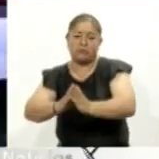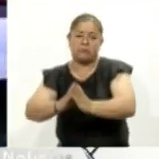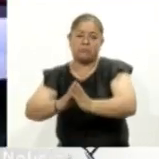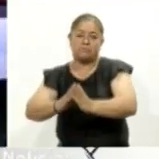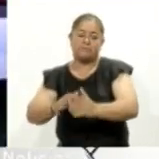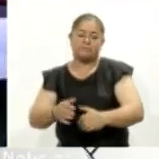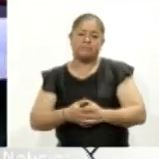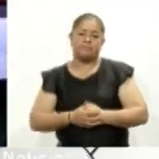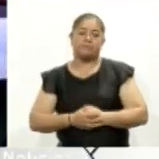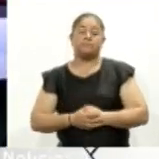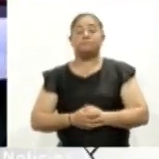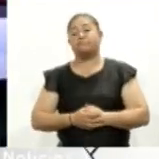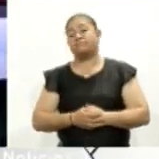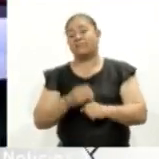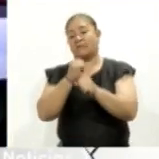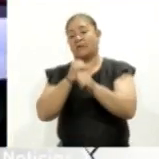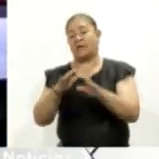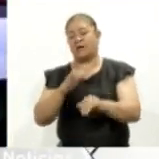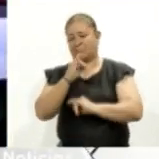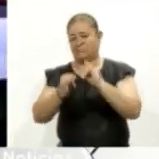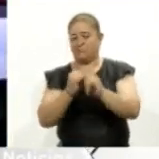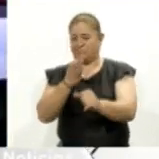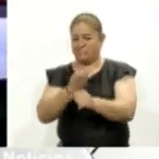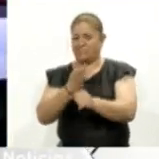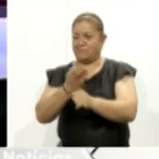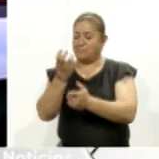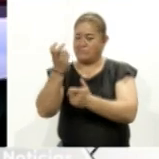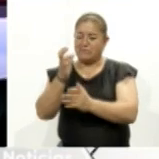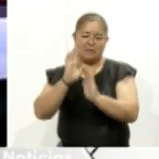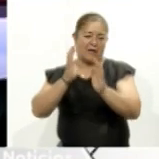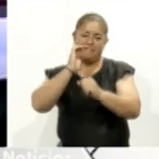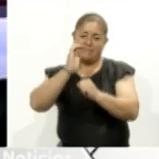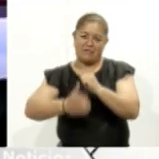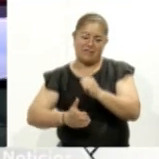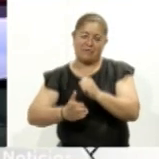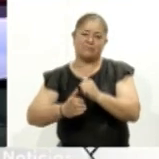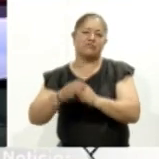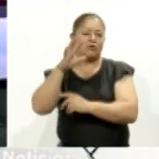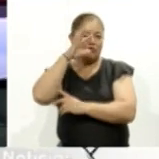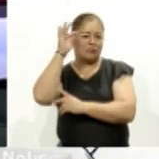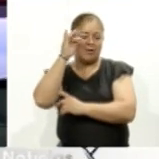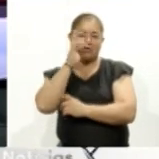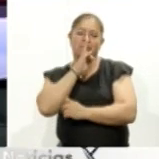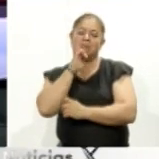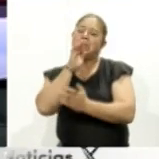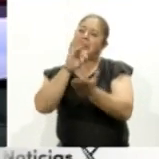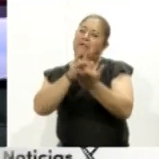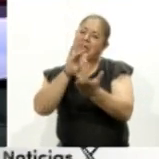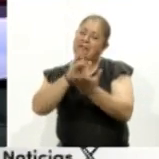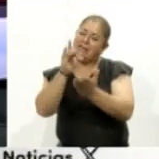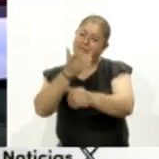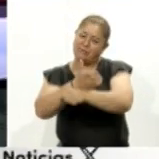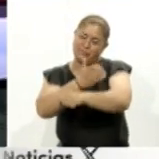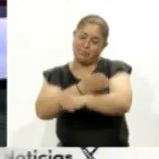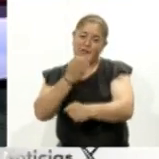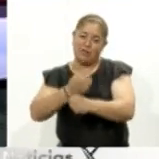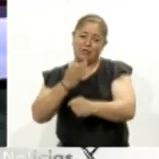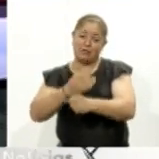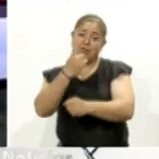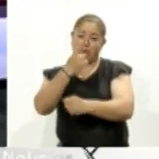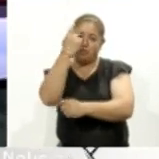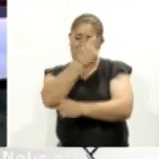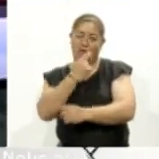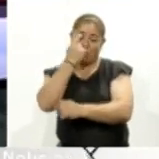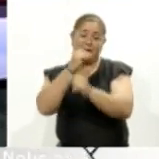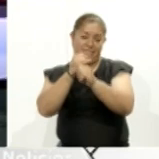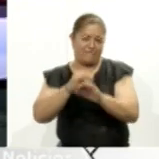con la información internacional finalizamos el día de hoy Coracid Noticias le agradecemos que nos haya acompañado durante esta hora de información